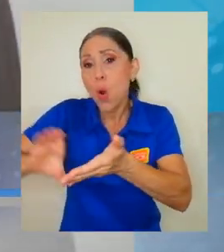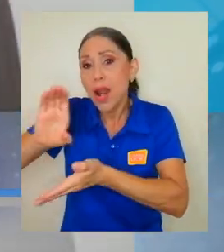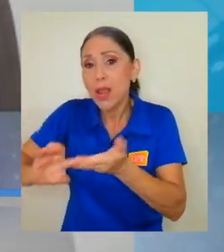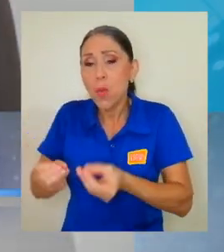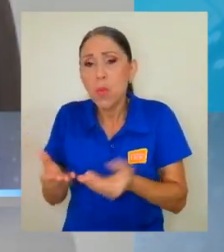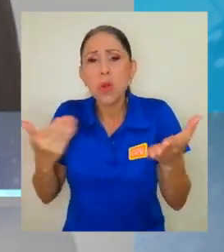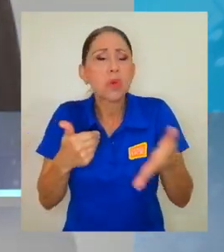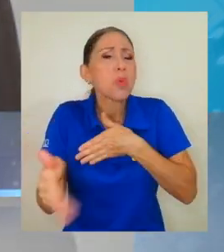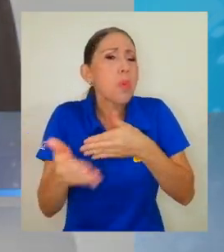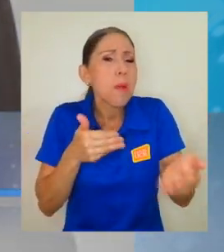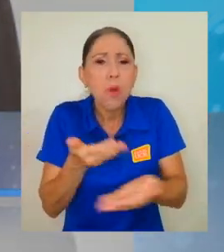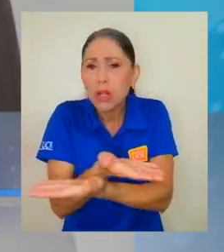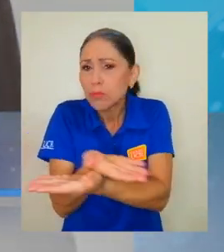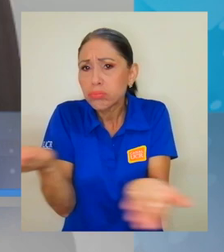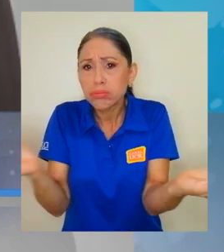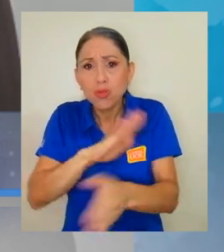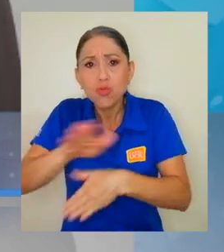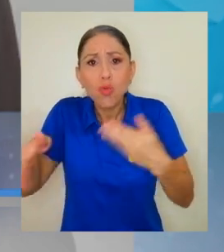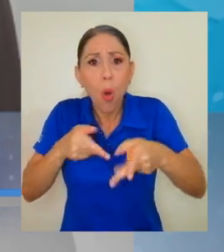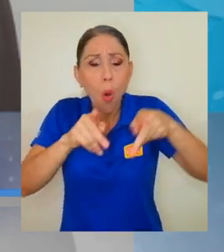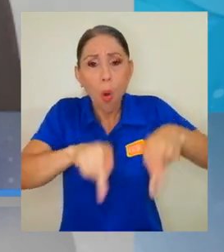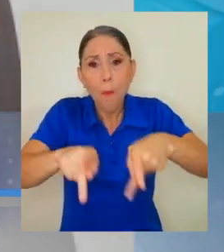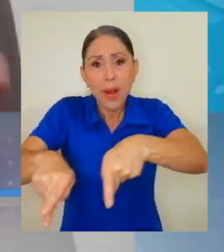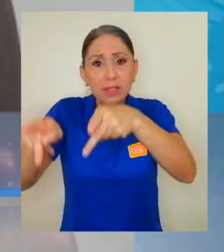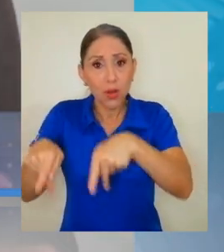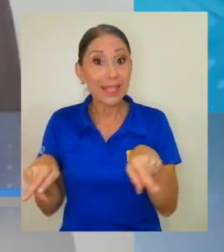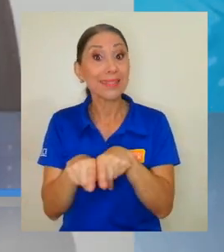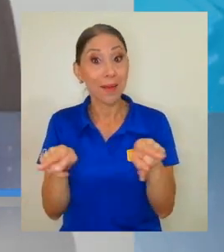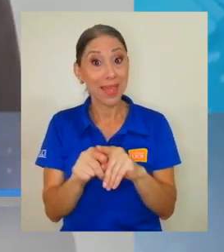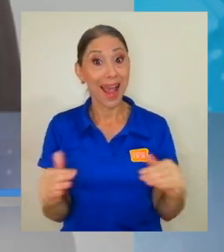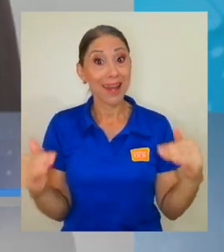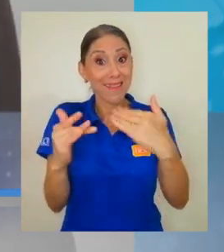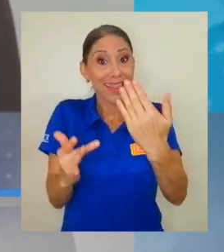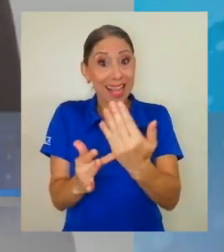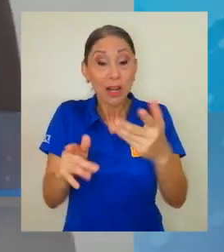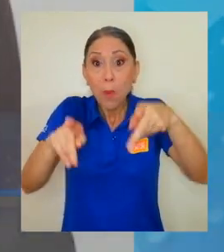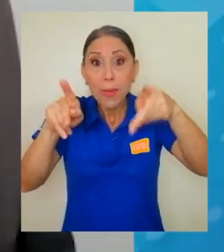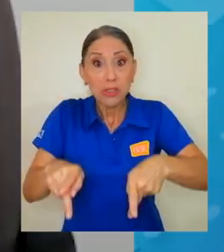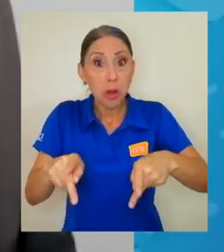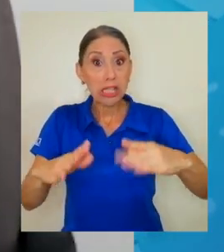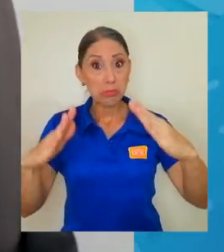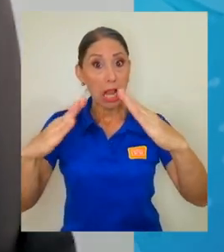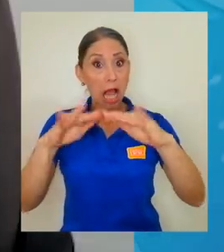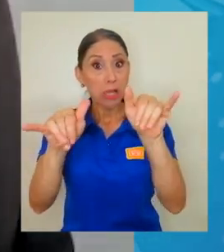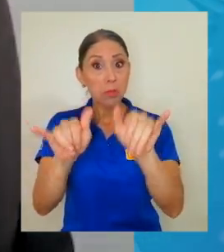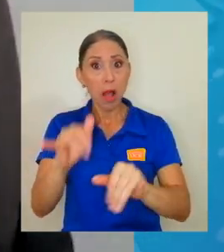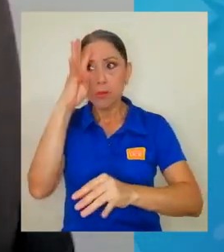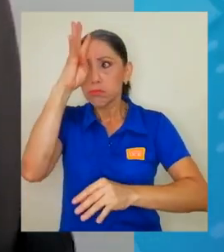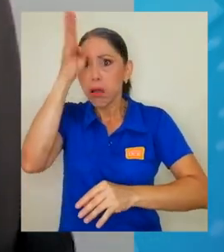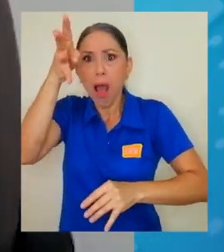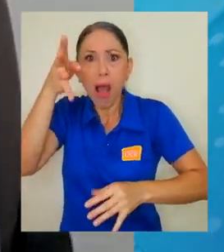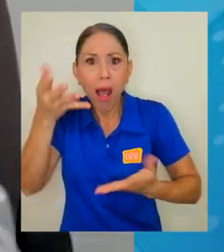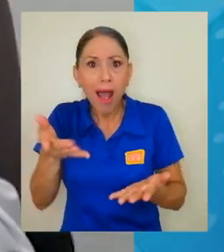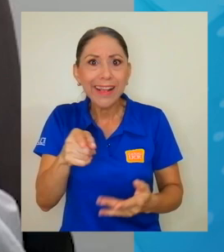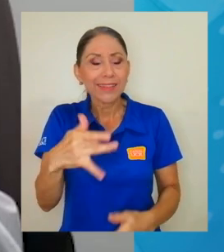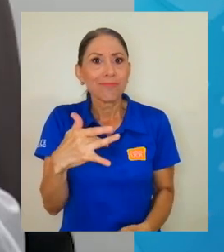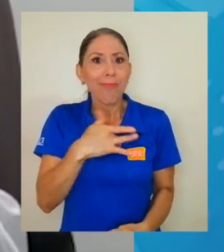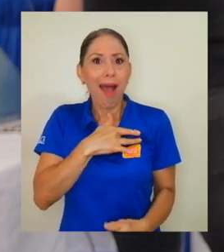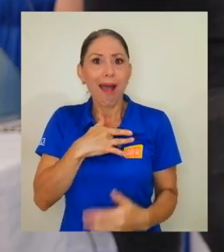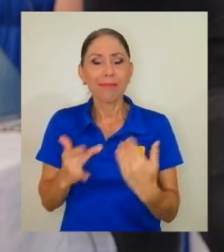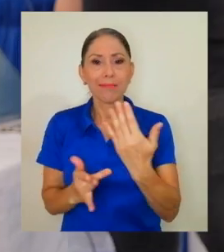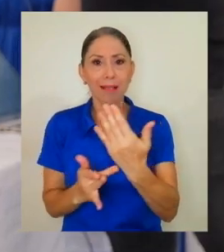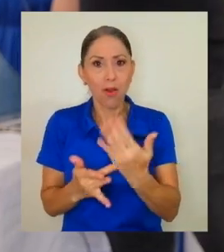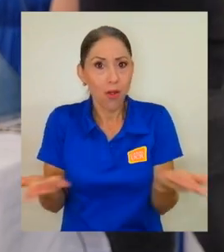público. Todas las personas, inclusive a nivel técnico, inventores en casa, fanáticos de la tecnología,